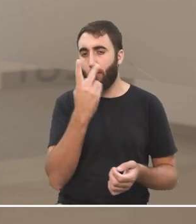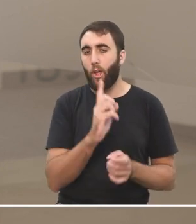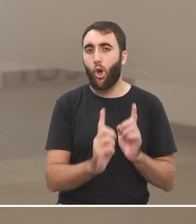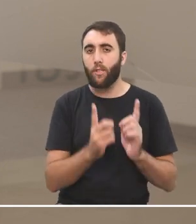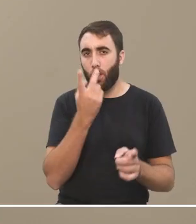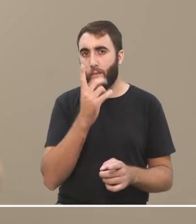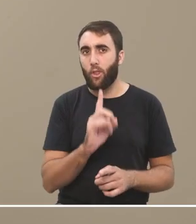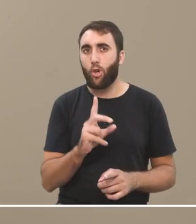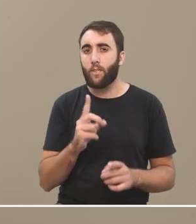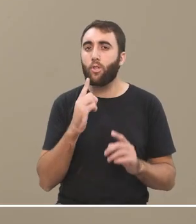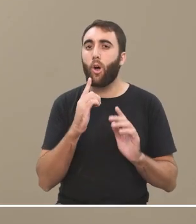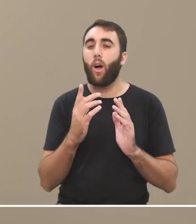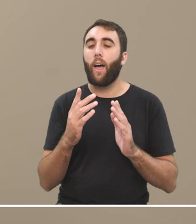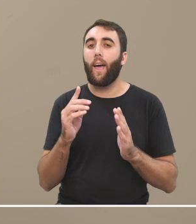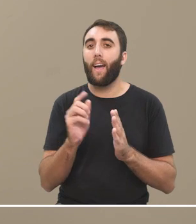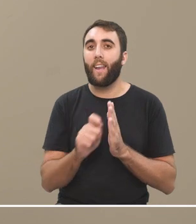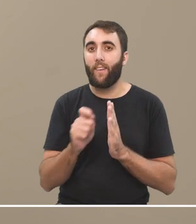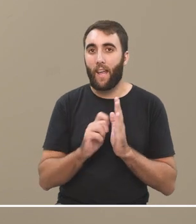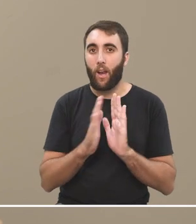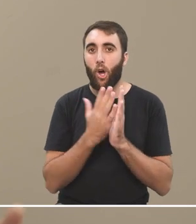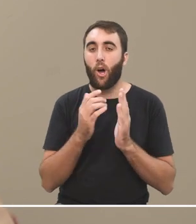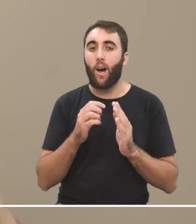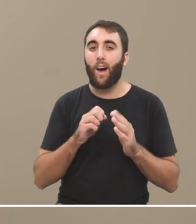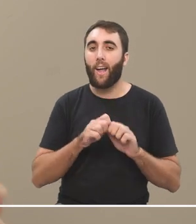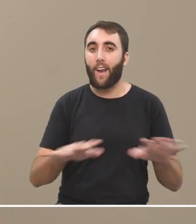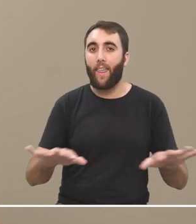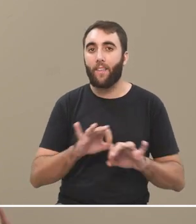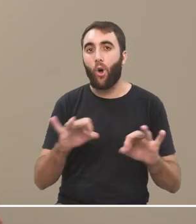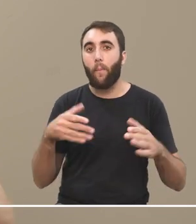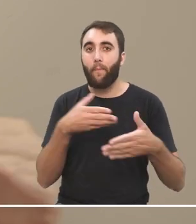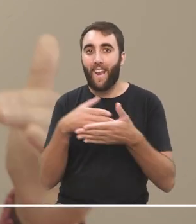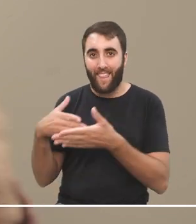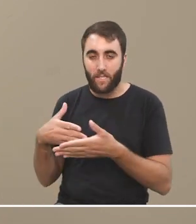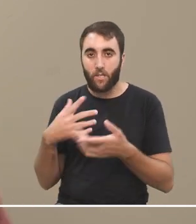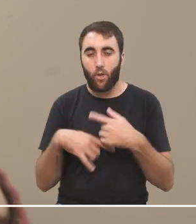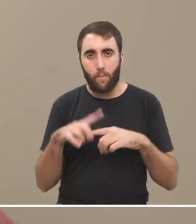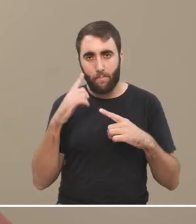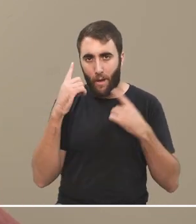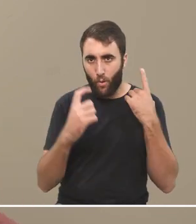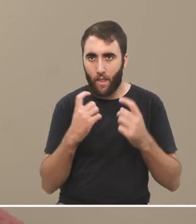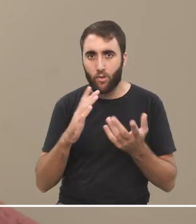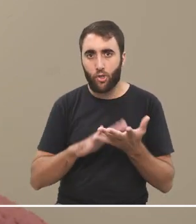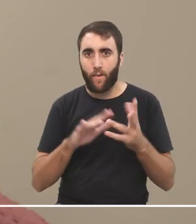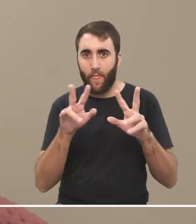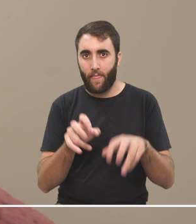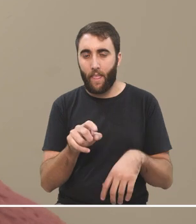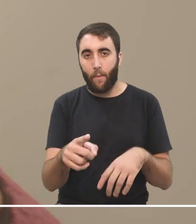-2012, escribí el libro Redes o Paredes, la escuela en tiempos de dispersión, preguntándome sobre eso. O sea, había un